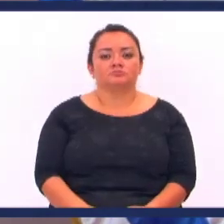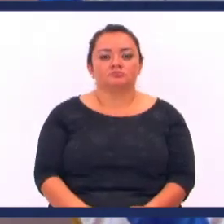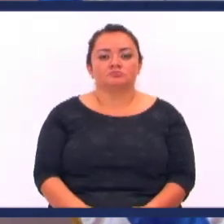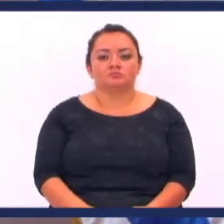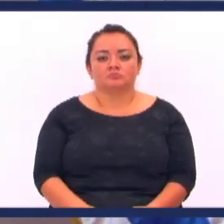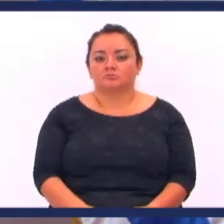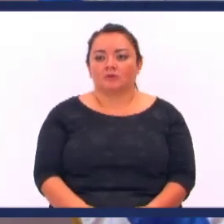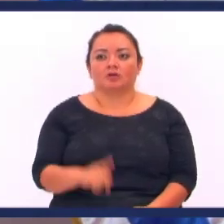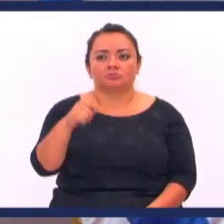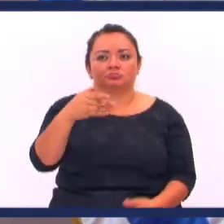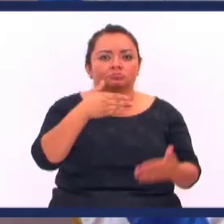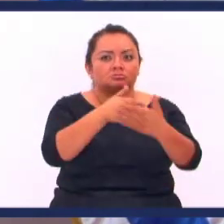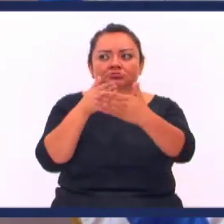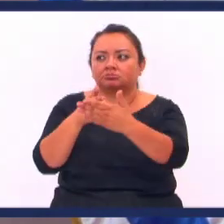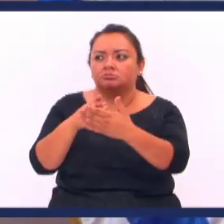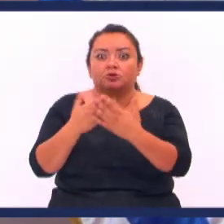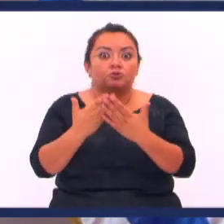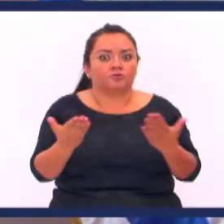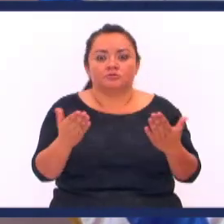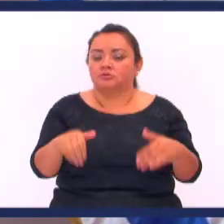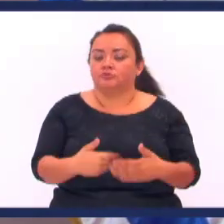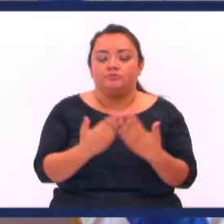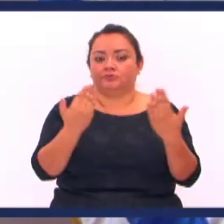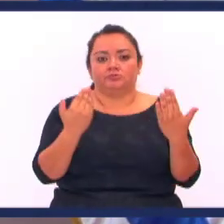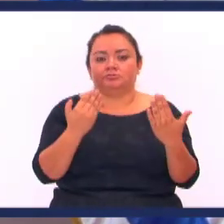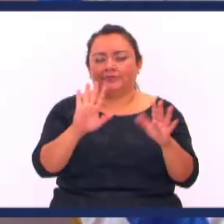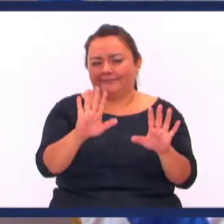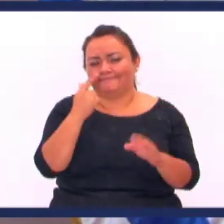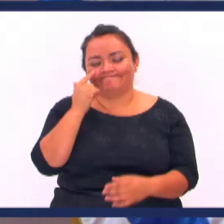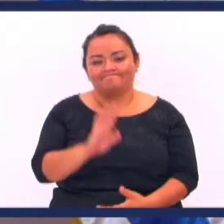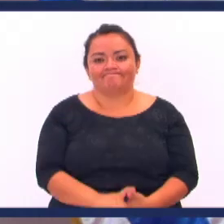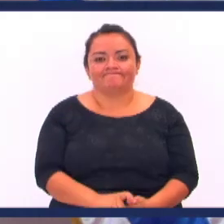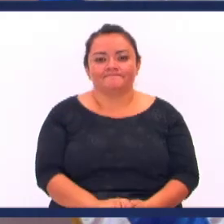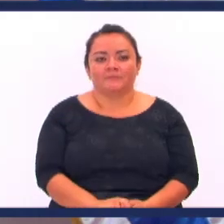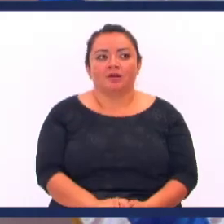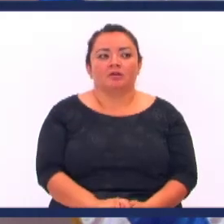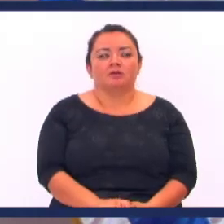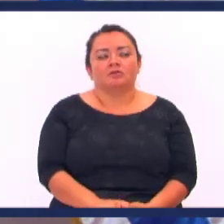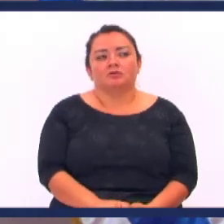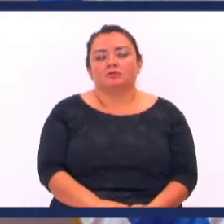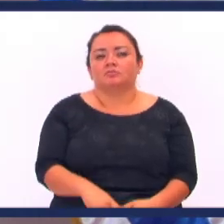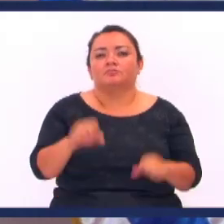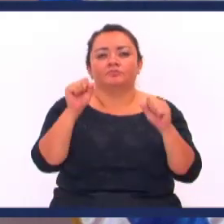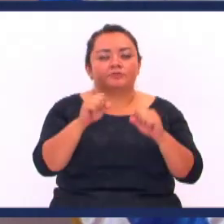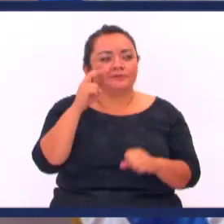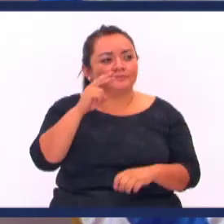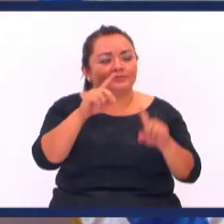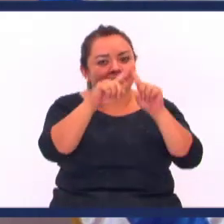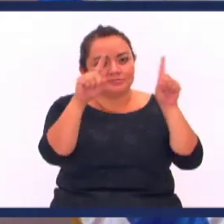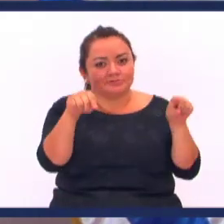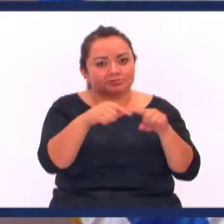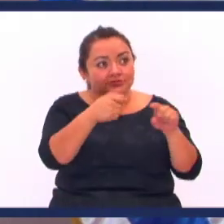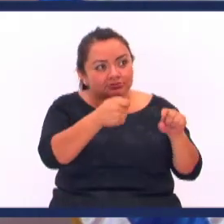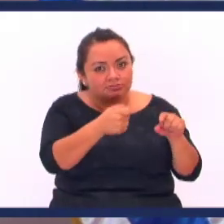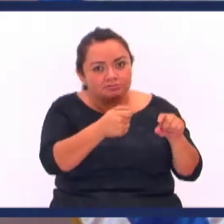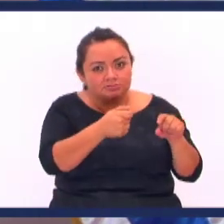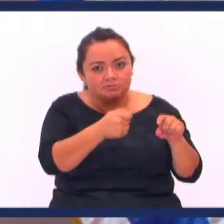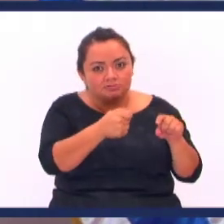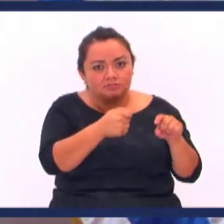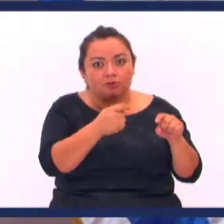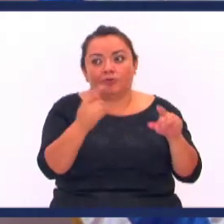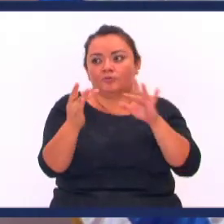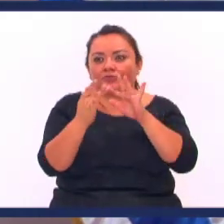No hay acceso A muchas cosas Que nosotros tenemos Acá En Cuba Para poder ver Televisión Y lo que está